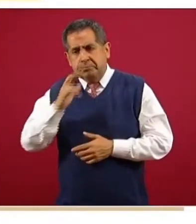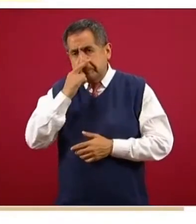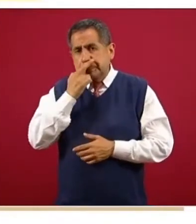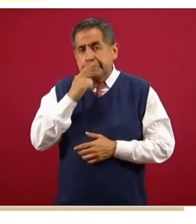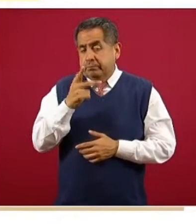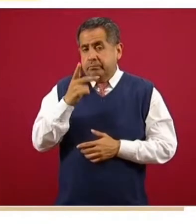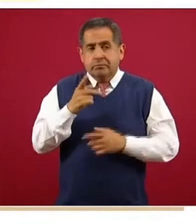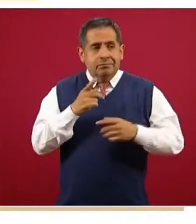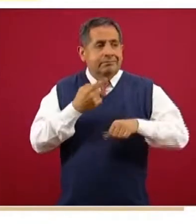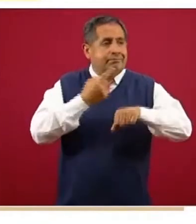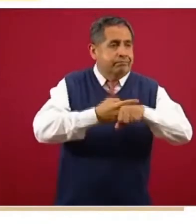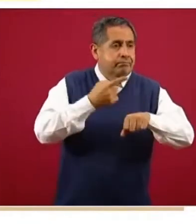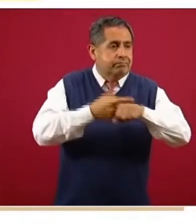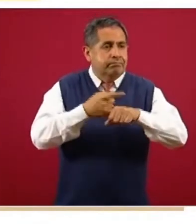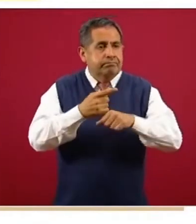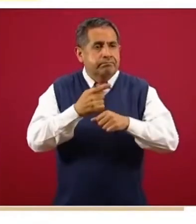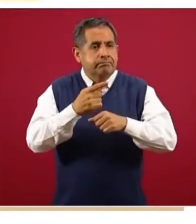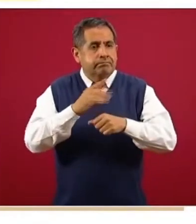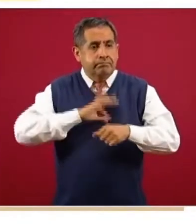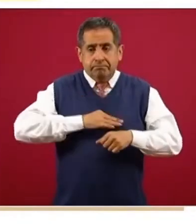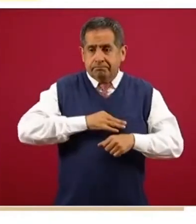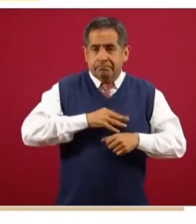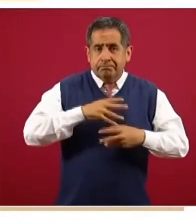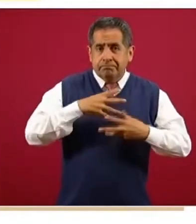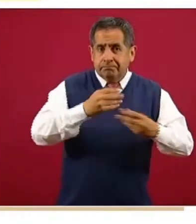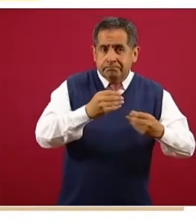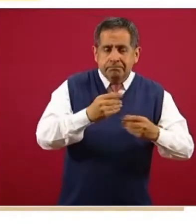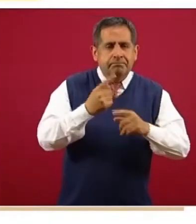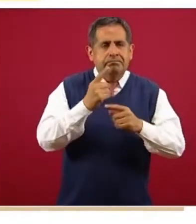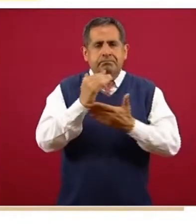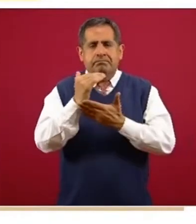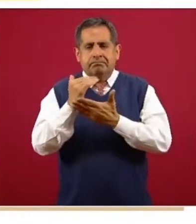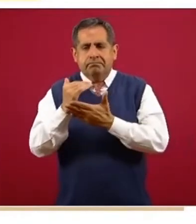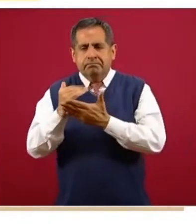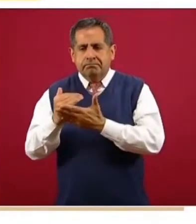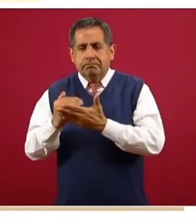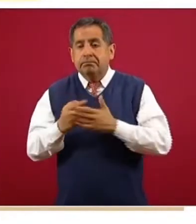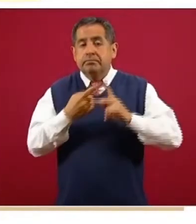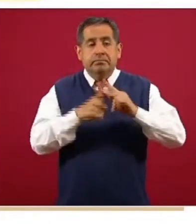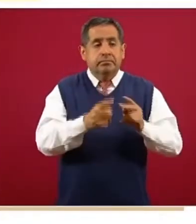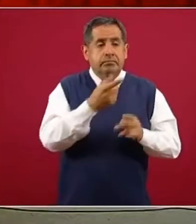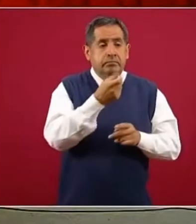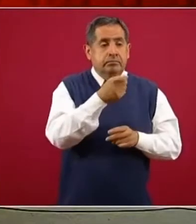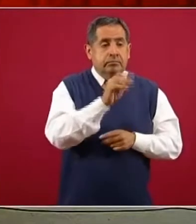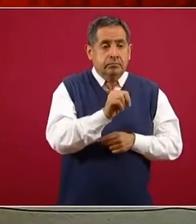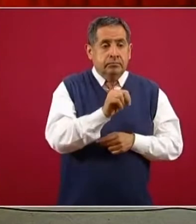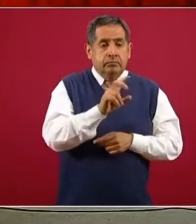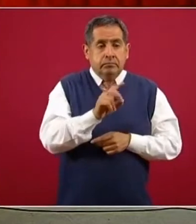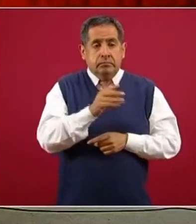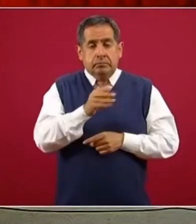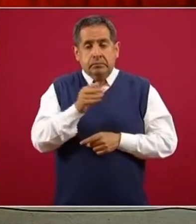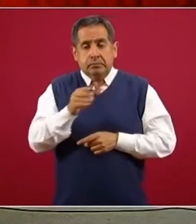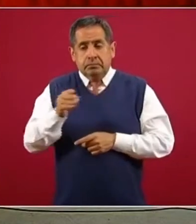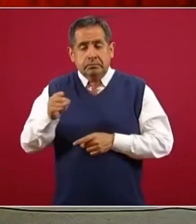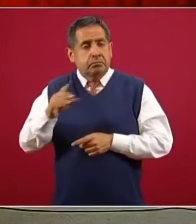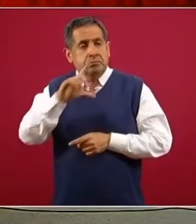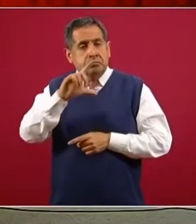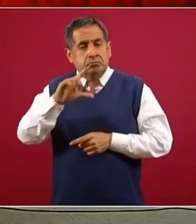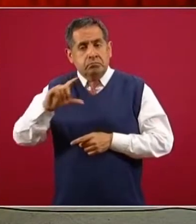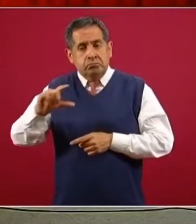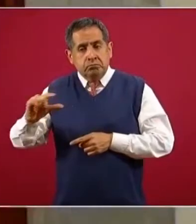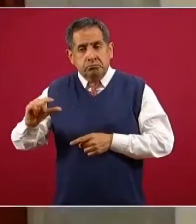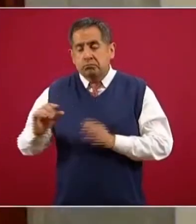vemos que inició desde la semana 29, básicamente. Veamos la siguiente diapositiva, tenemos aquí